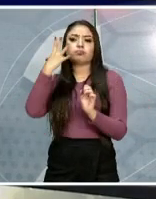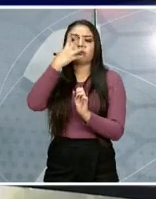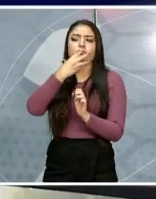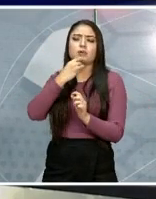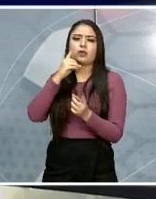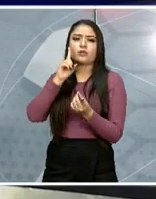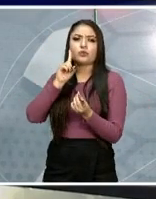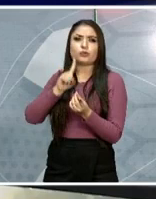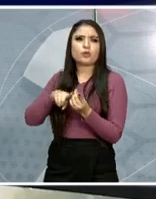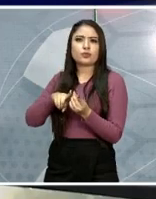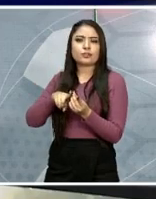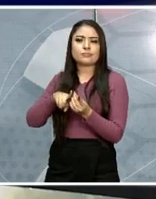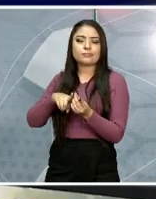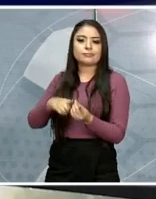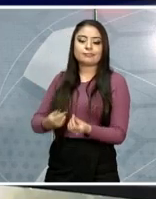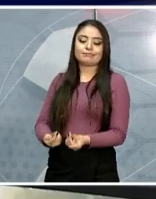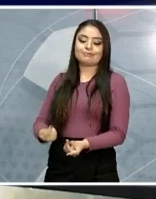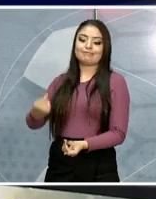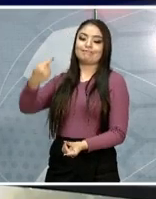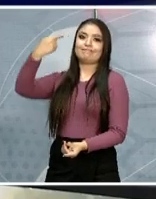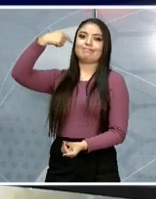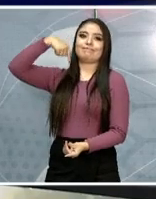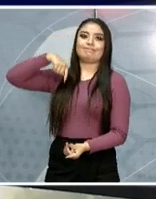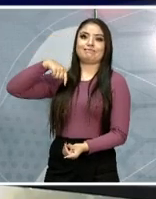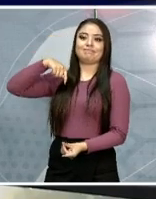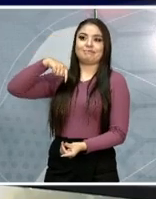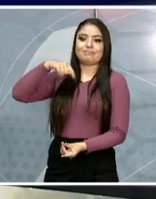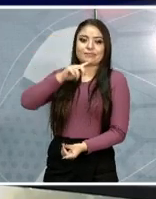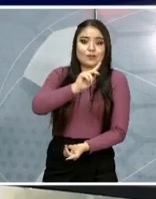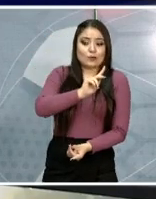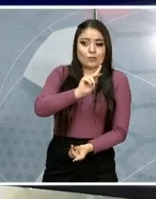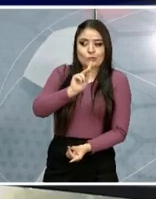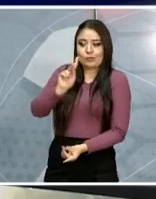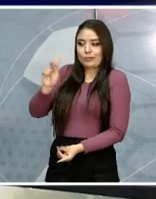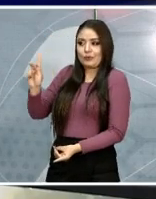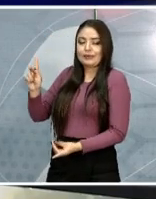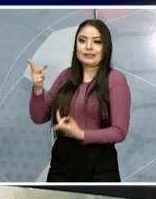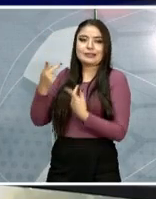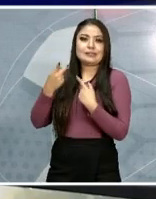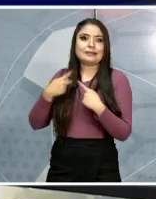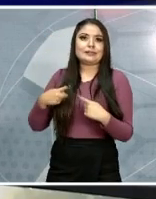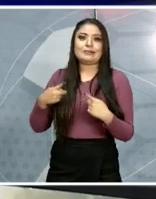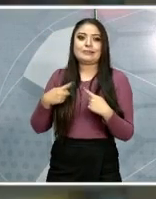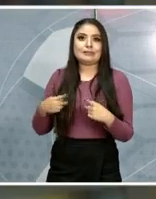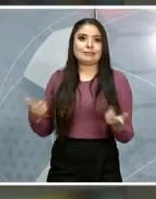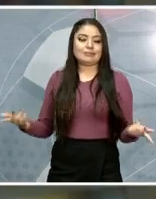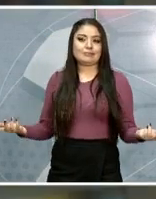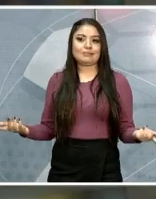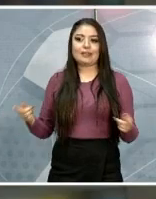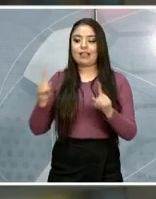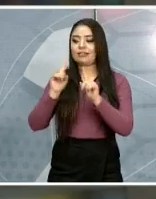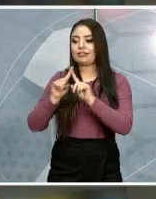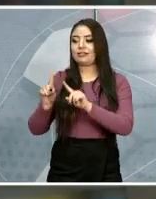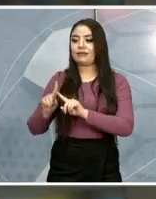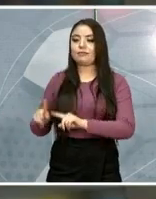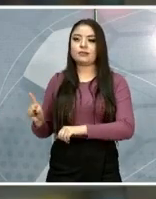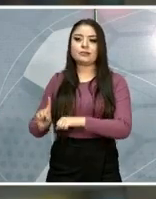en cualquier persona, en cualquier momento. Y es importante